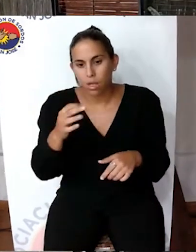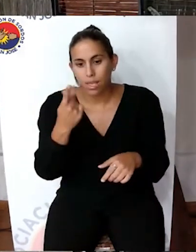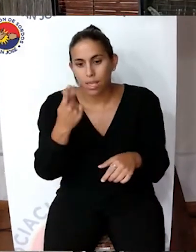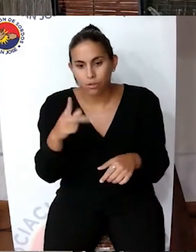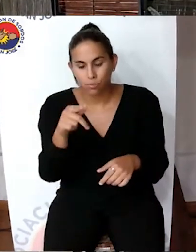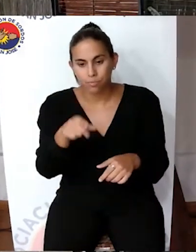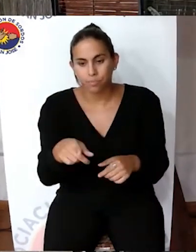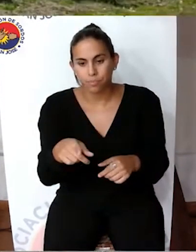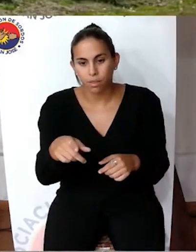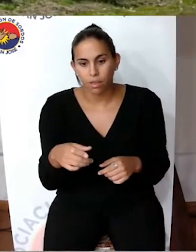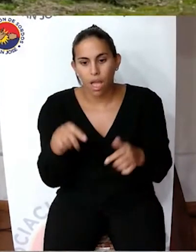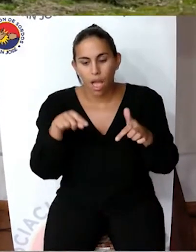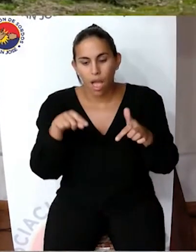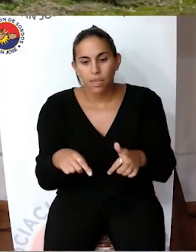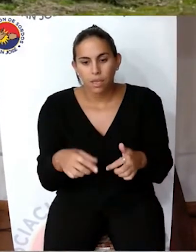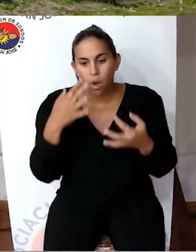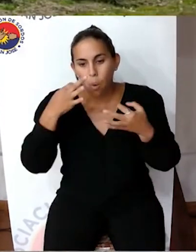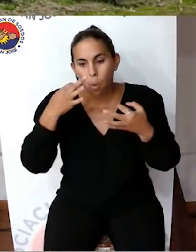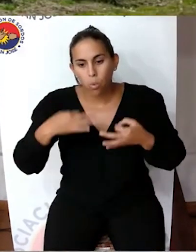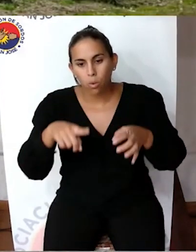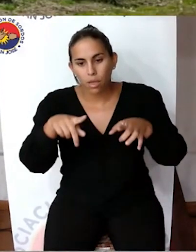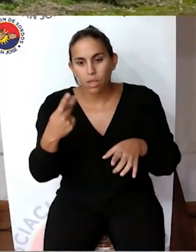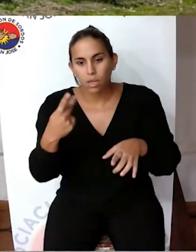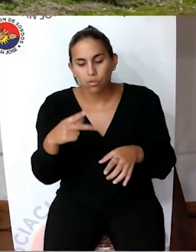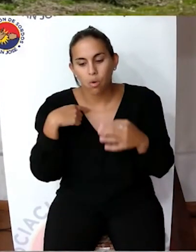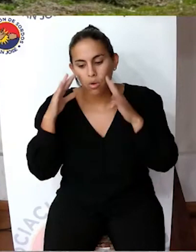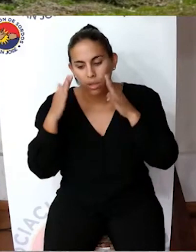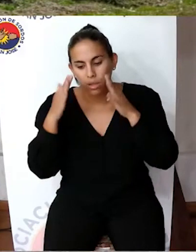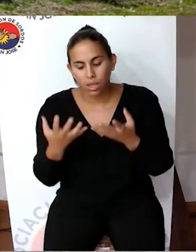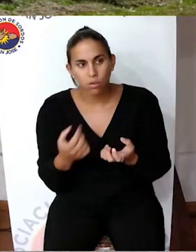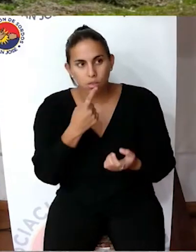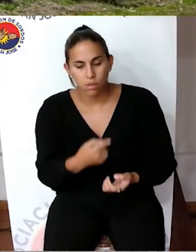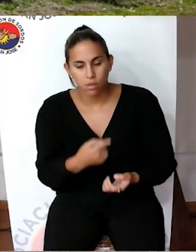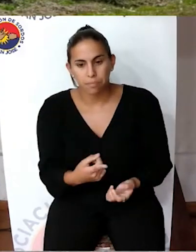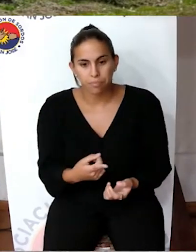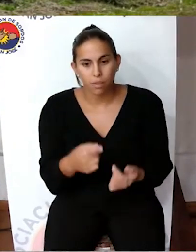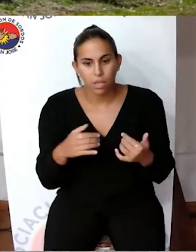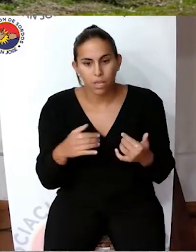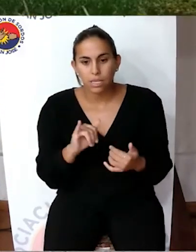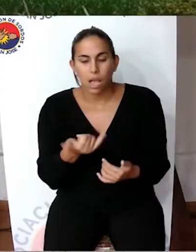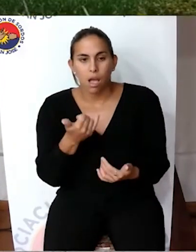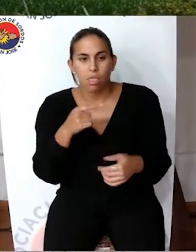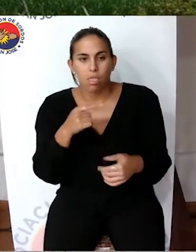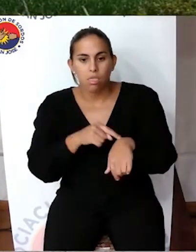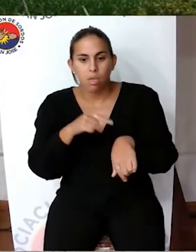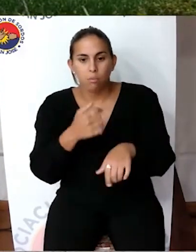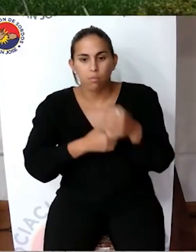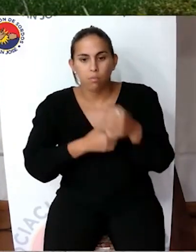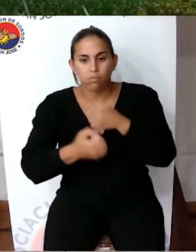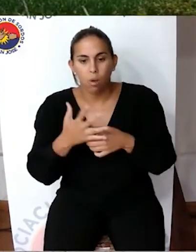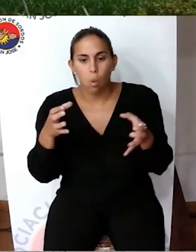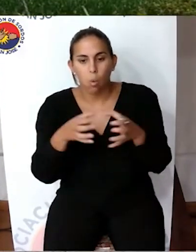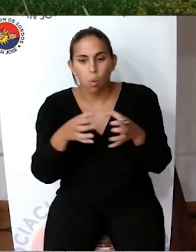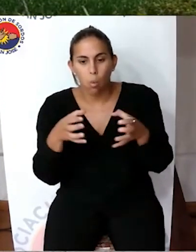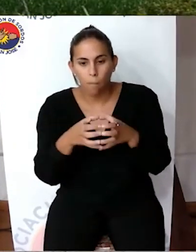Y es precisamente a esta población a la que quiero referirme. Desde hace bastante tiempo un grupo de vecinos